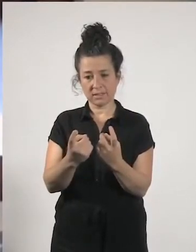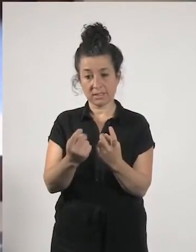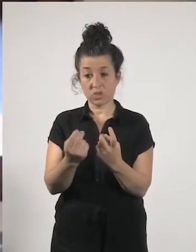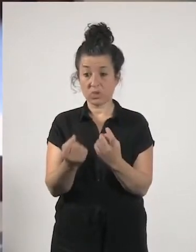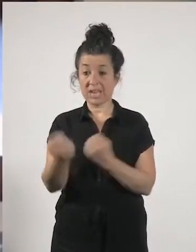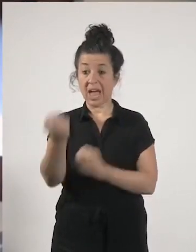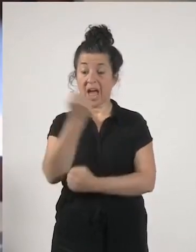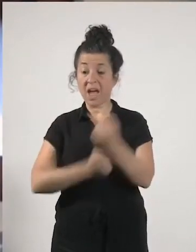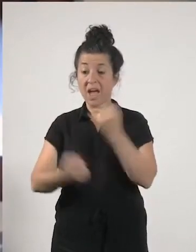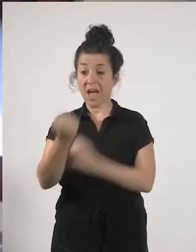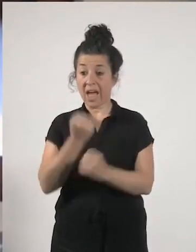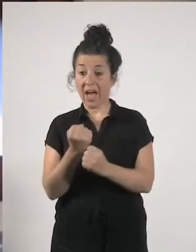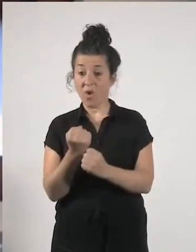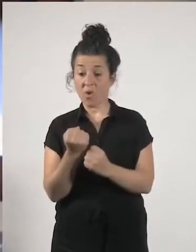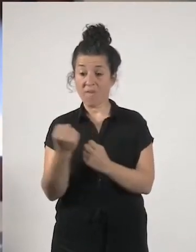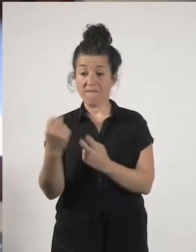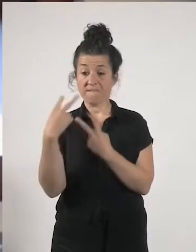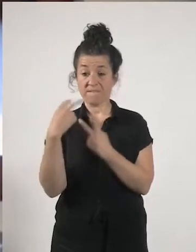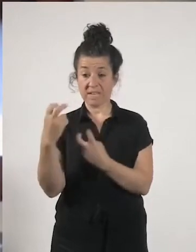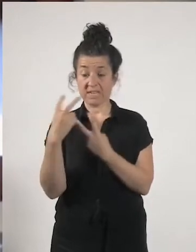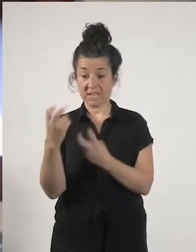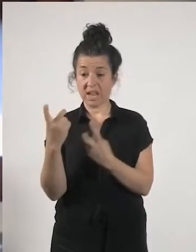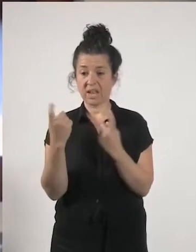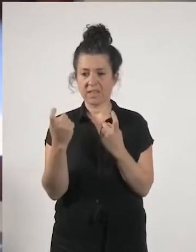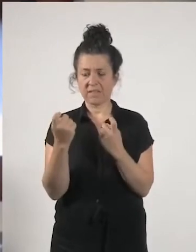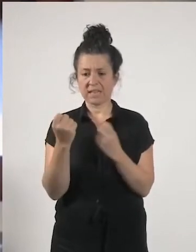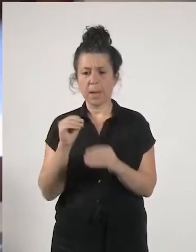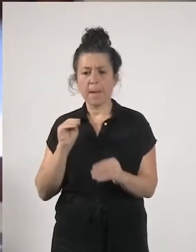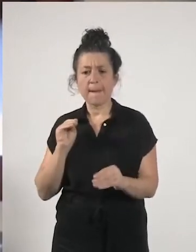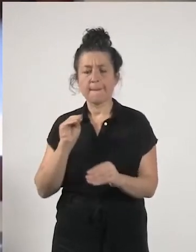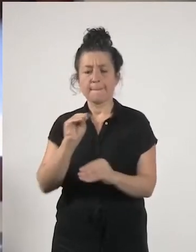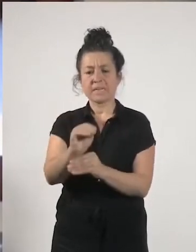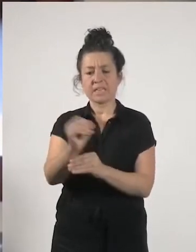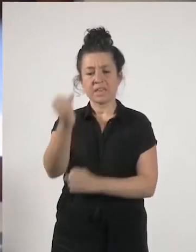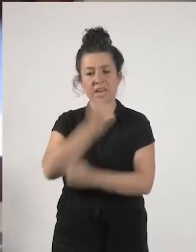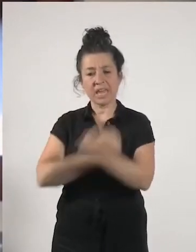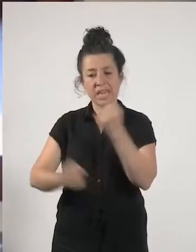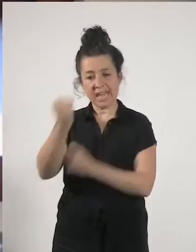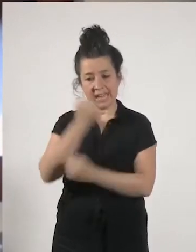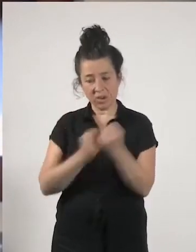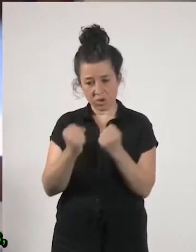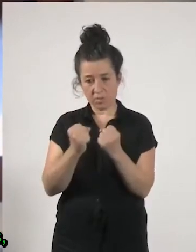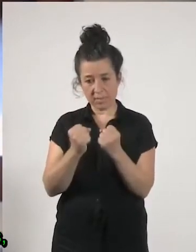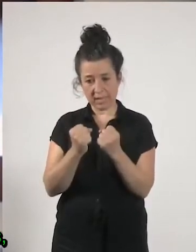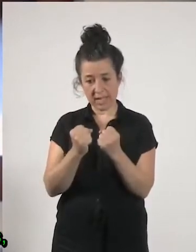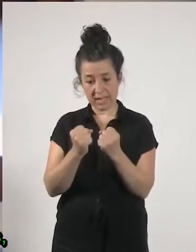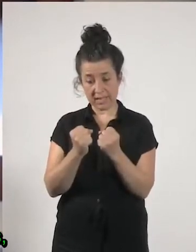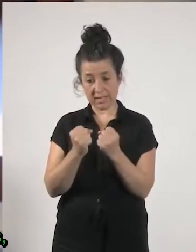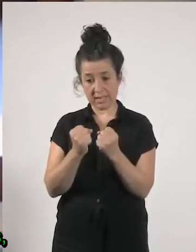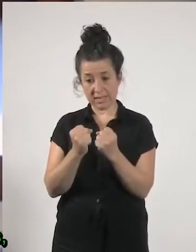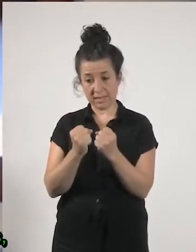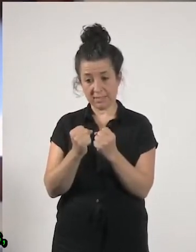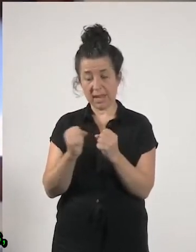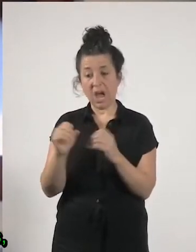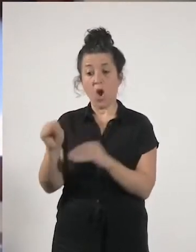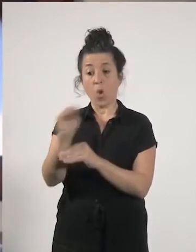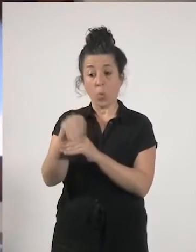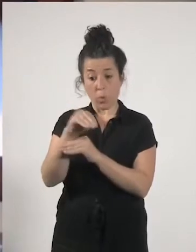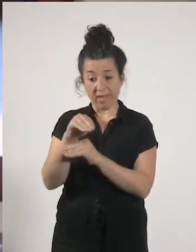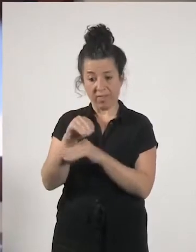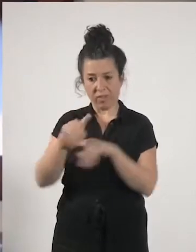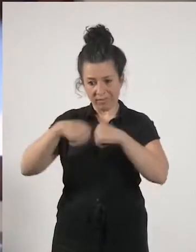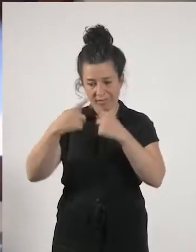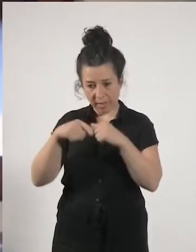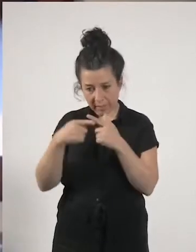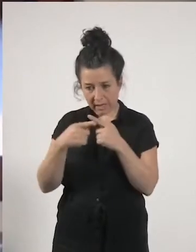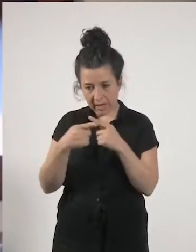hay que eliminar la prestación económica por cuidados en el entorno familiar de la ley de dependencia puesto que vamos a dar servicios vamos